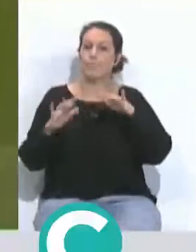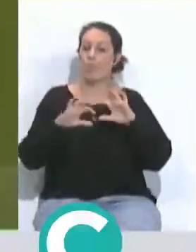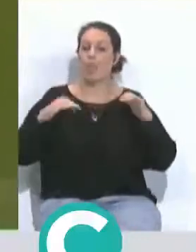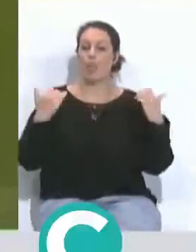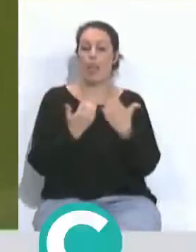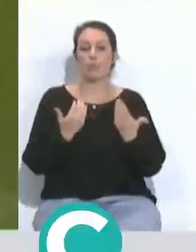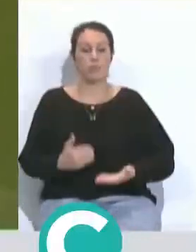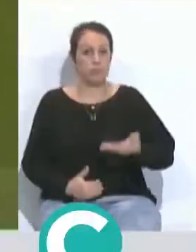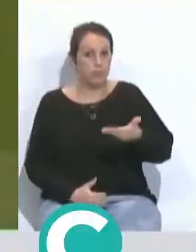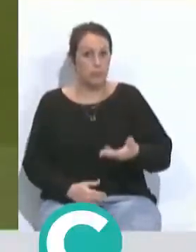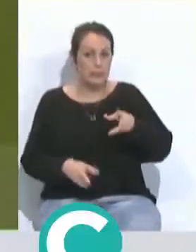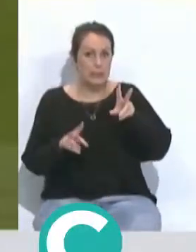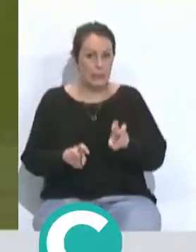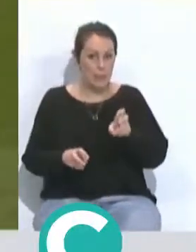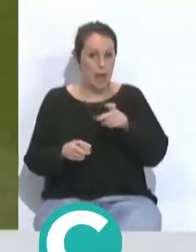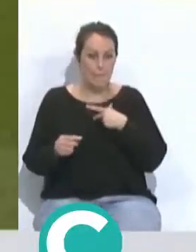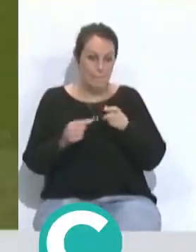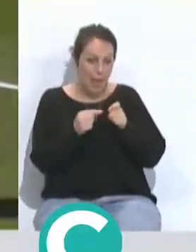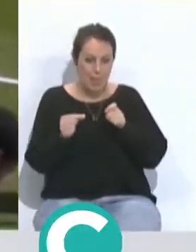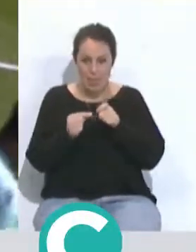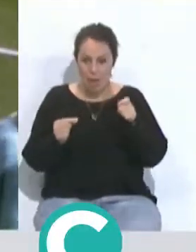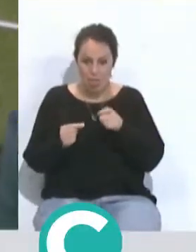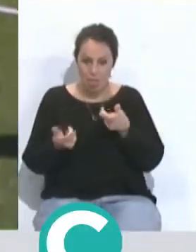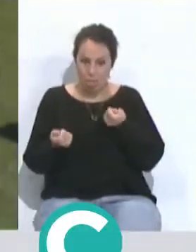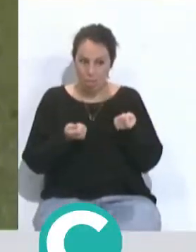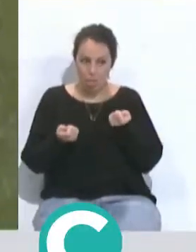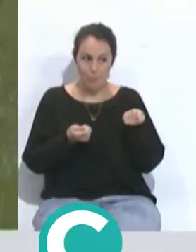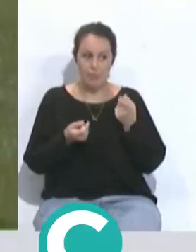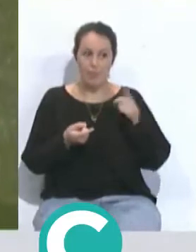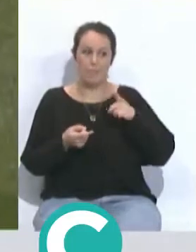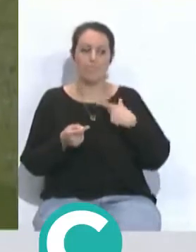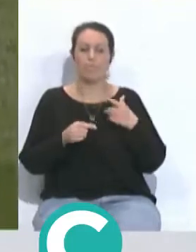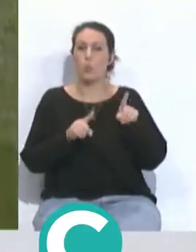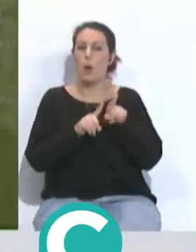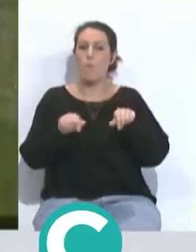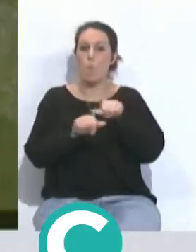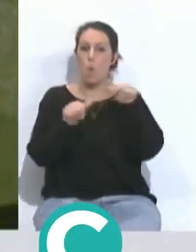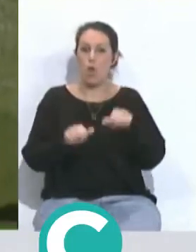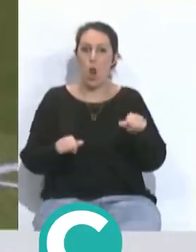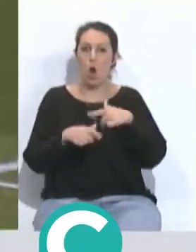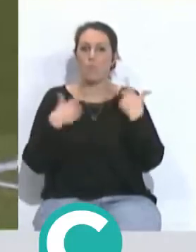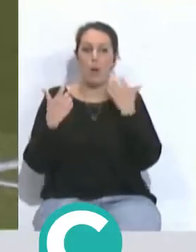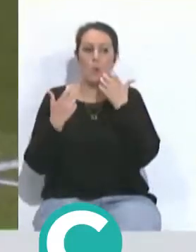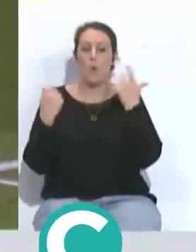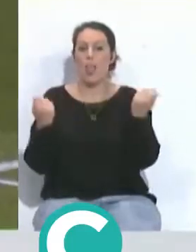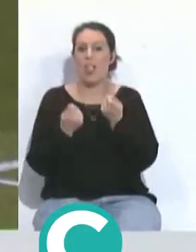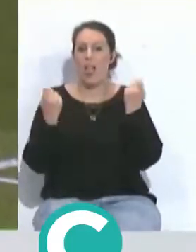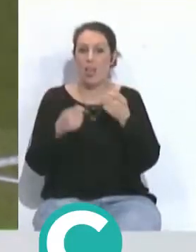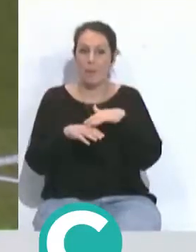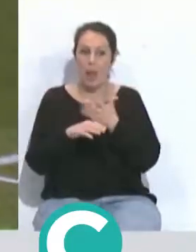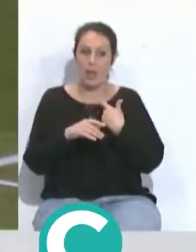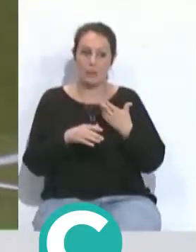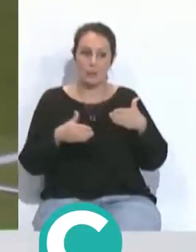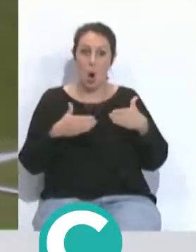veo como un factor fundamental en cuanto a coger medidas, en cuanto a coger ciertas reseñas de esa publicidad que te sale para